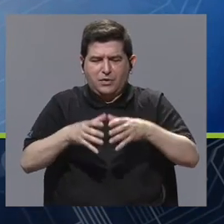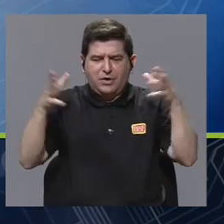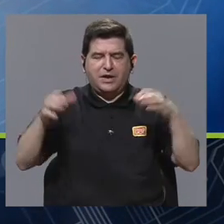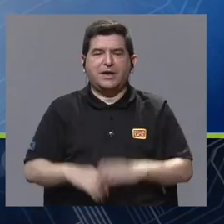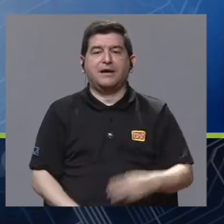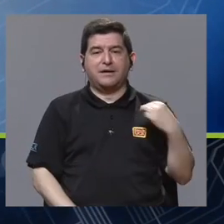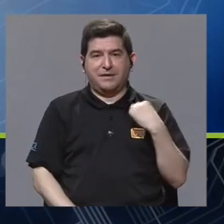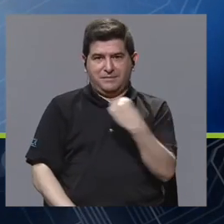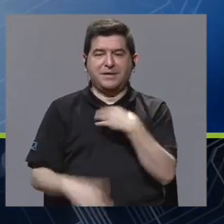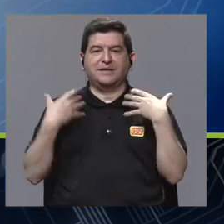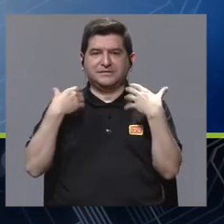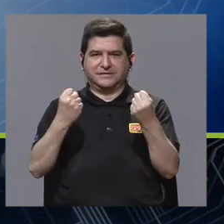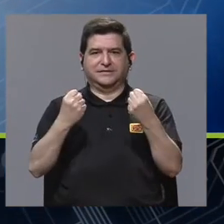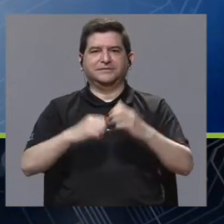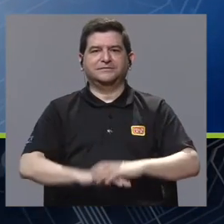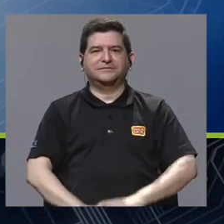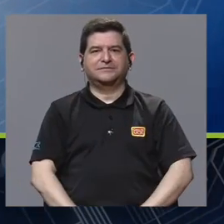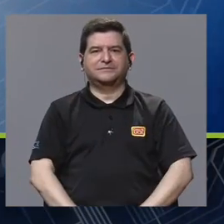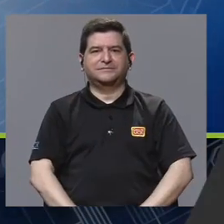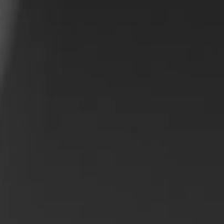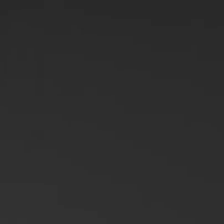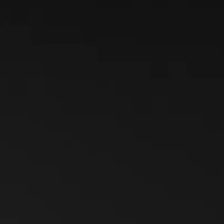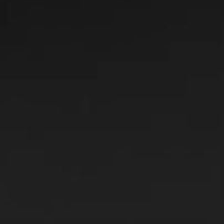Atómica y el Ministerio de Salud.